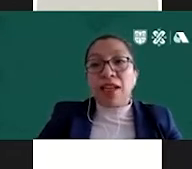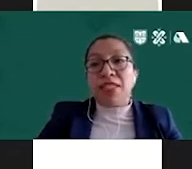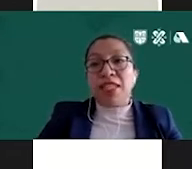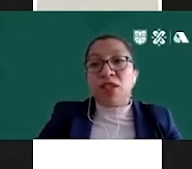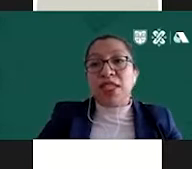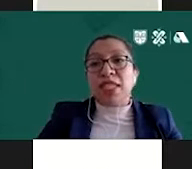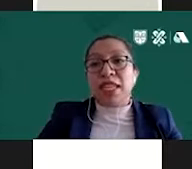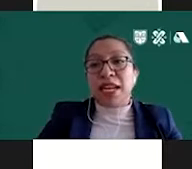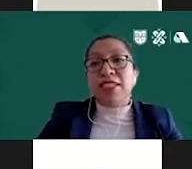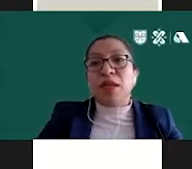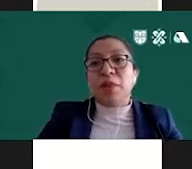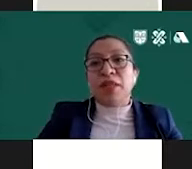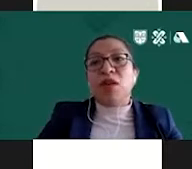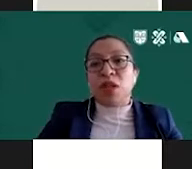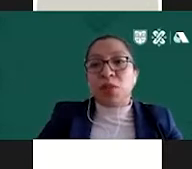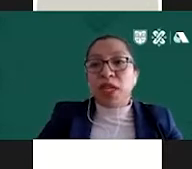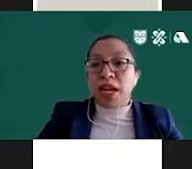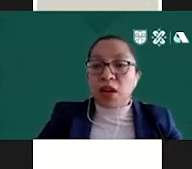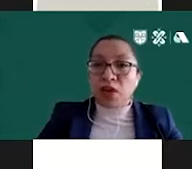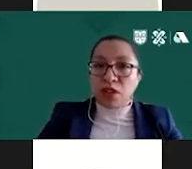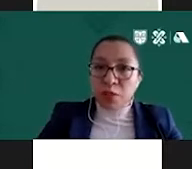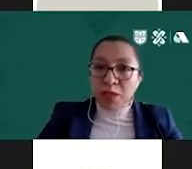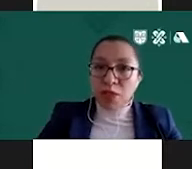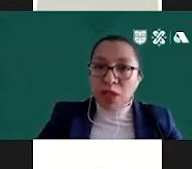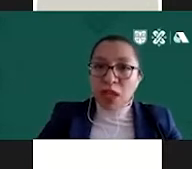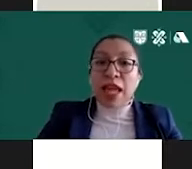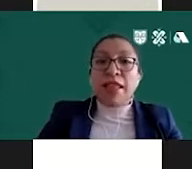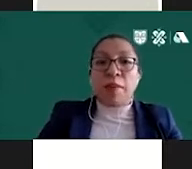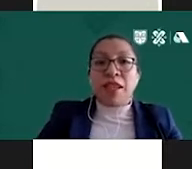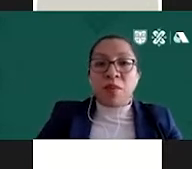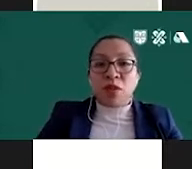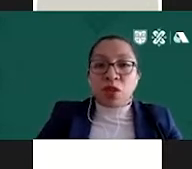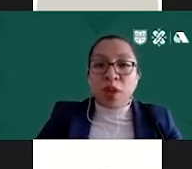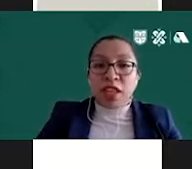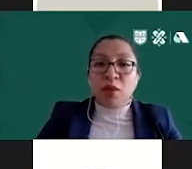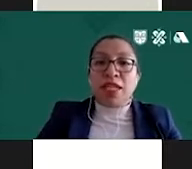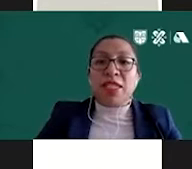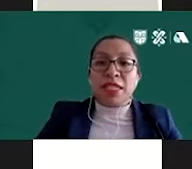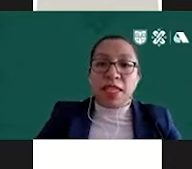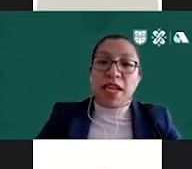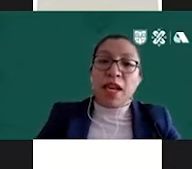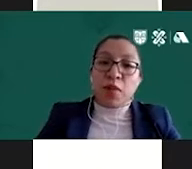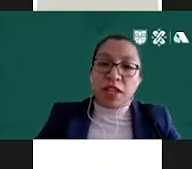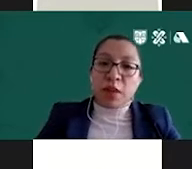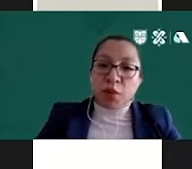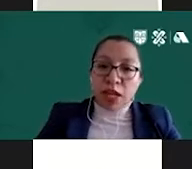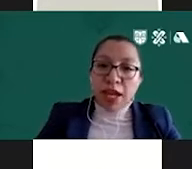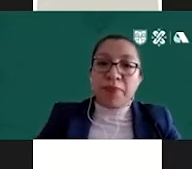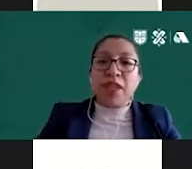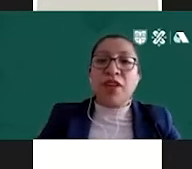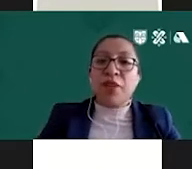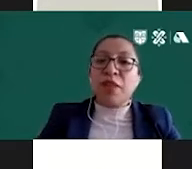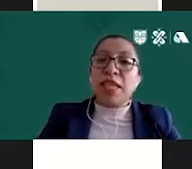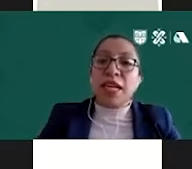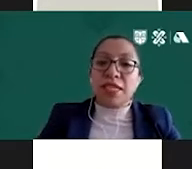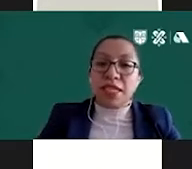a través de acciones integrales que permitan contribuir al logro de los mismos. También tenemos otro objetivo que es incidir en la política pública